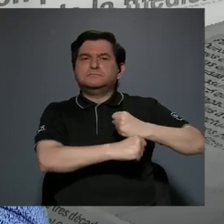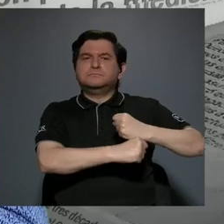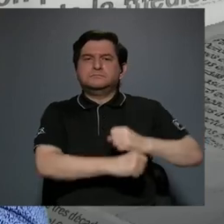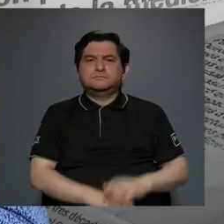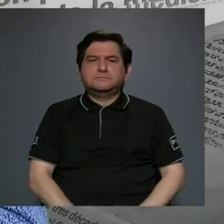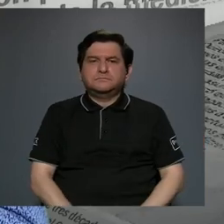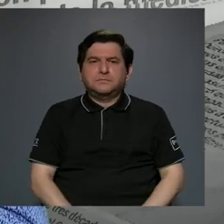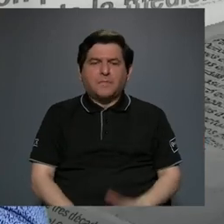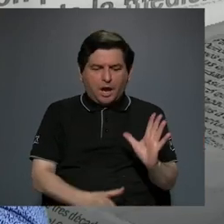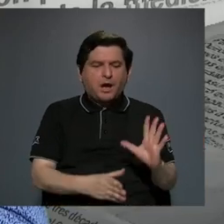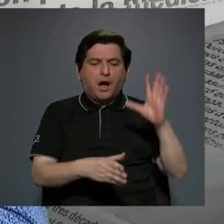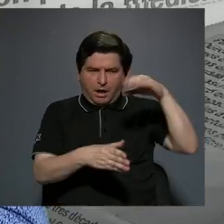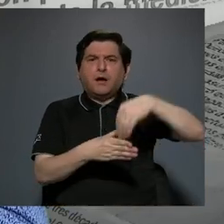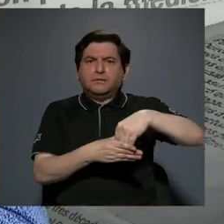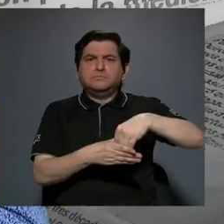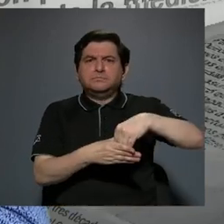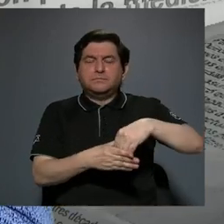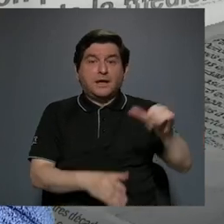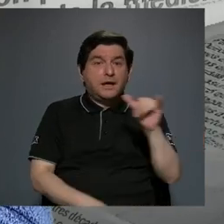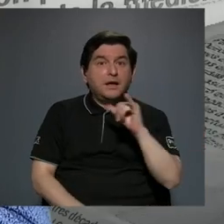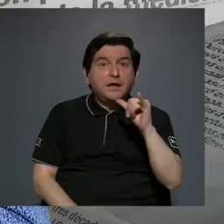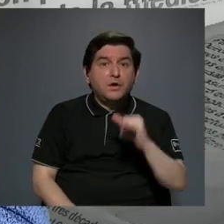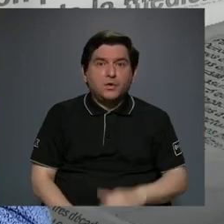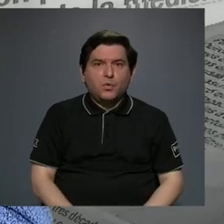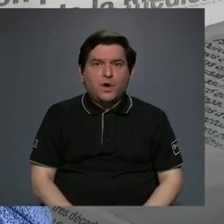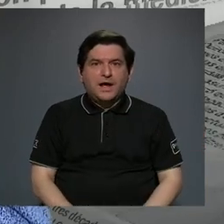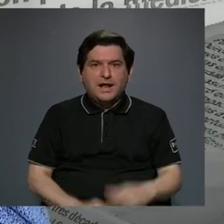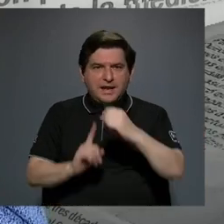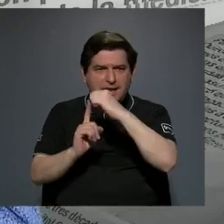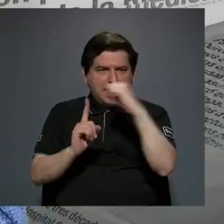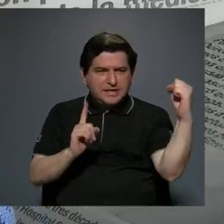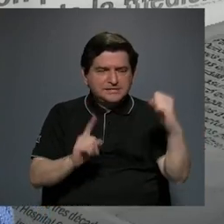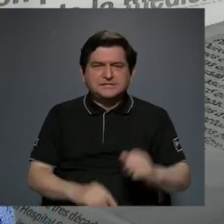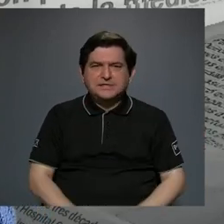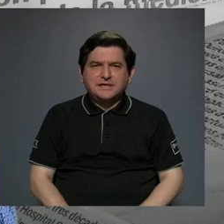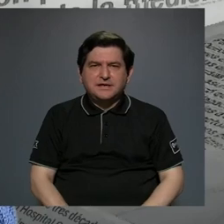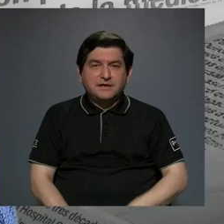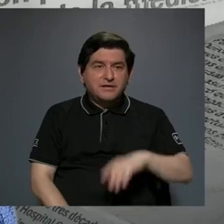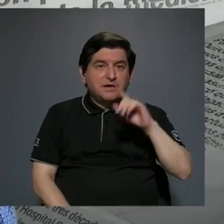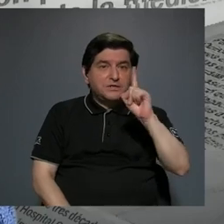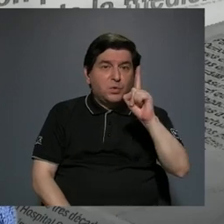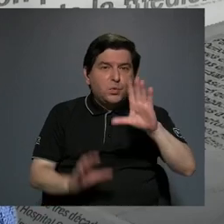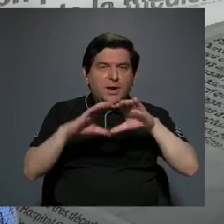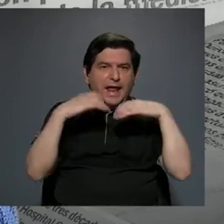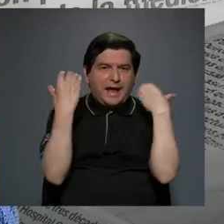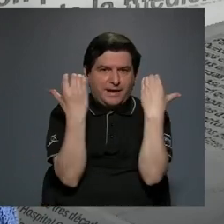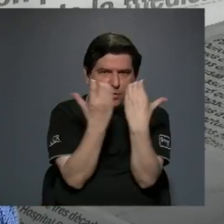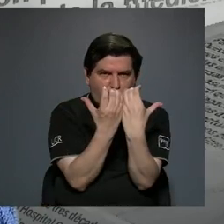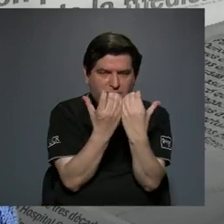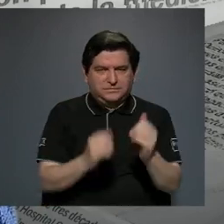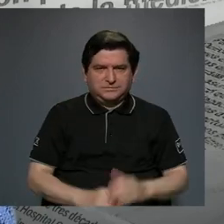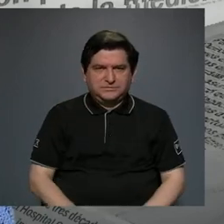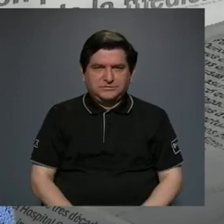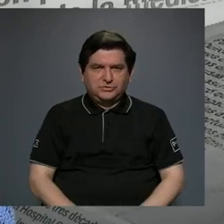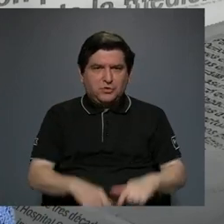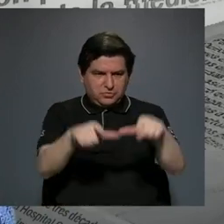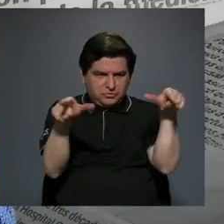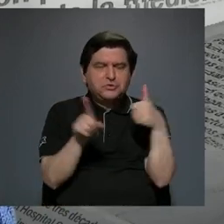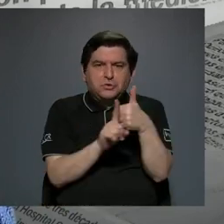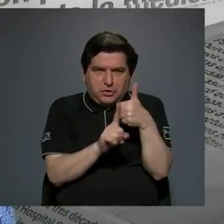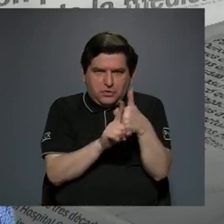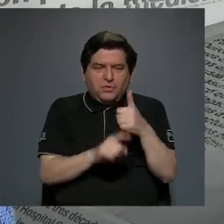en donde se ha integrado, donde también en Siquirres se constituye una comisión local